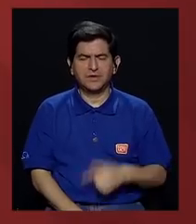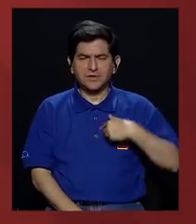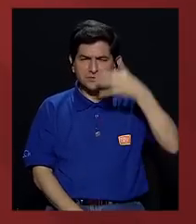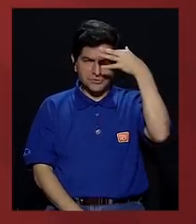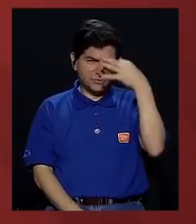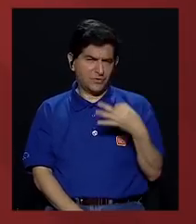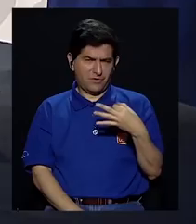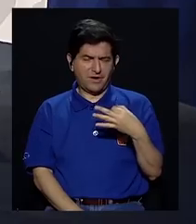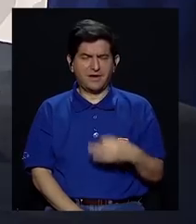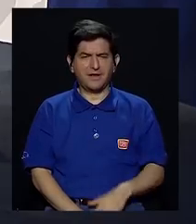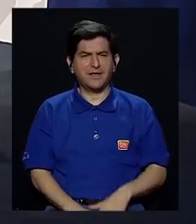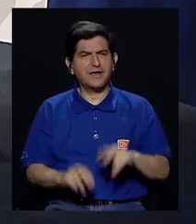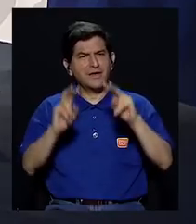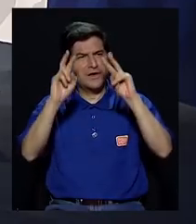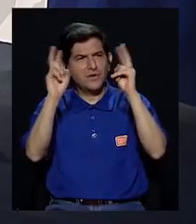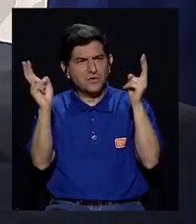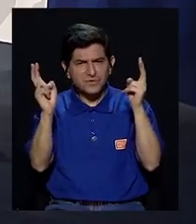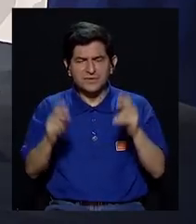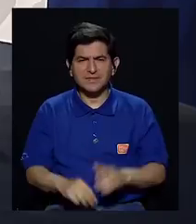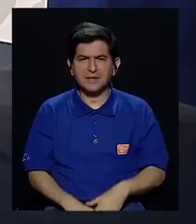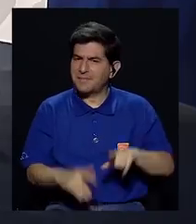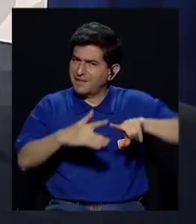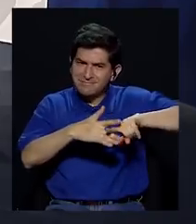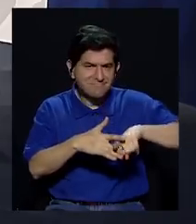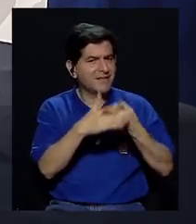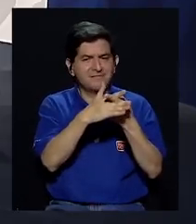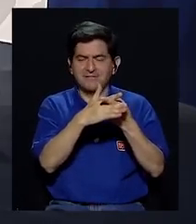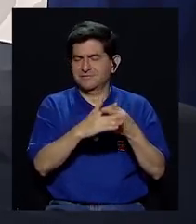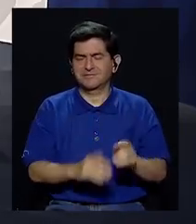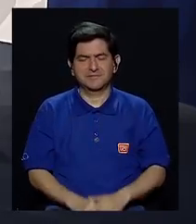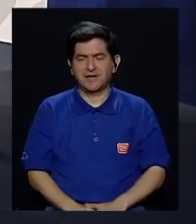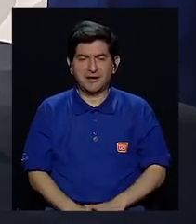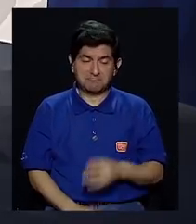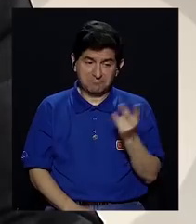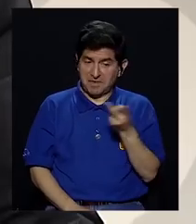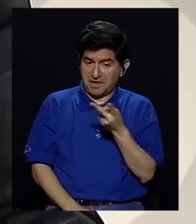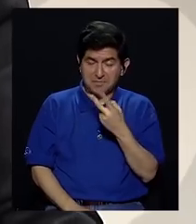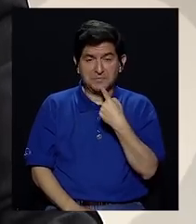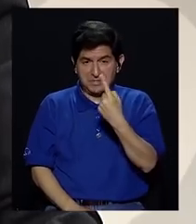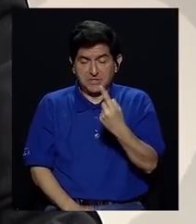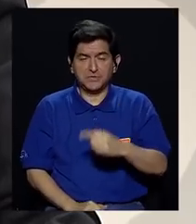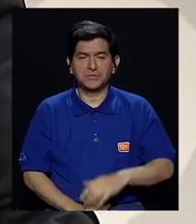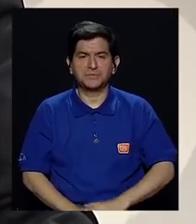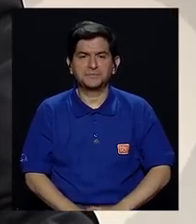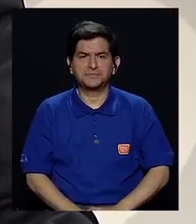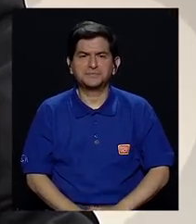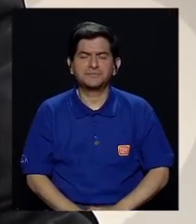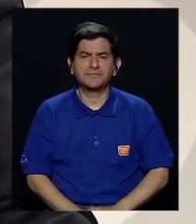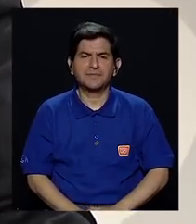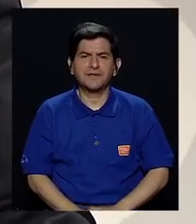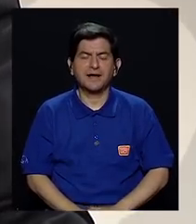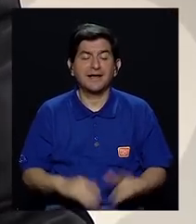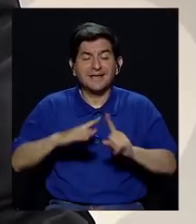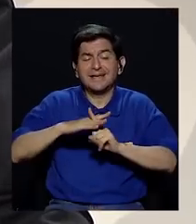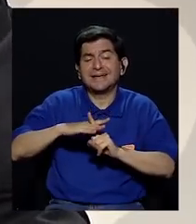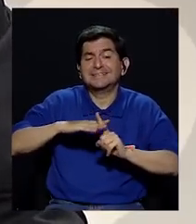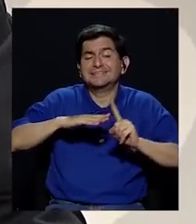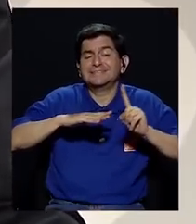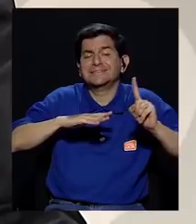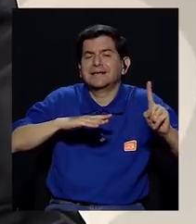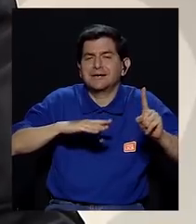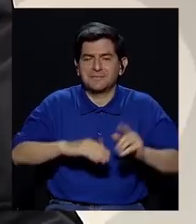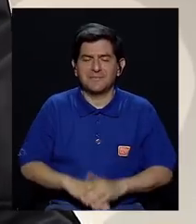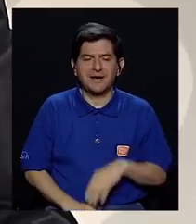un tema que habría que colocar de pura entrada, Marlon y Gabriela, y es que hay que huirle